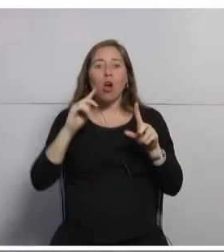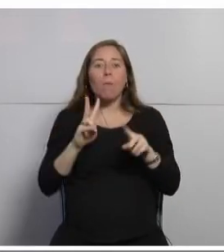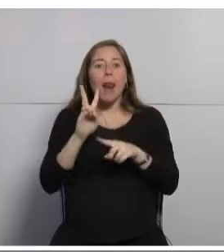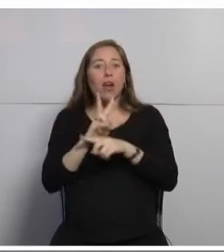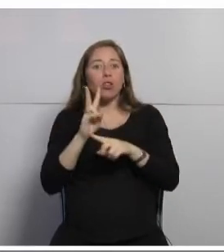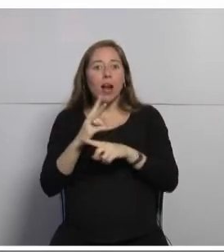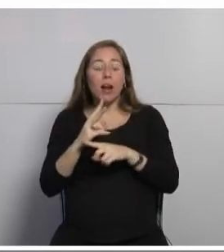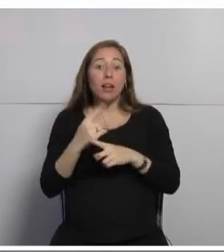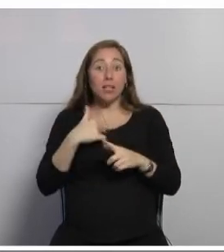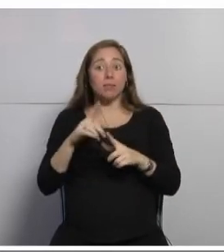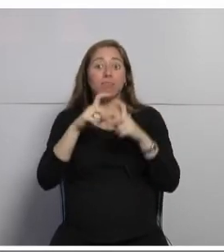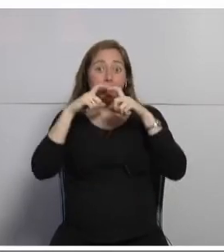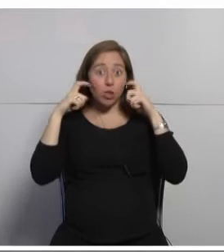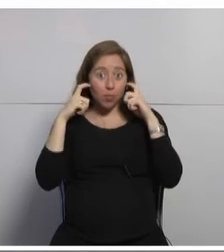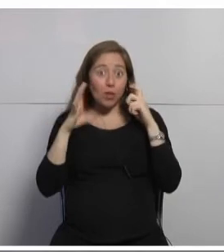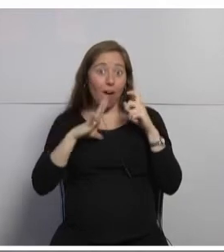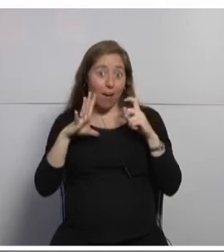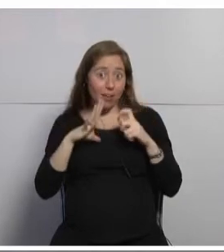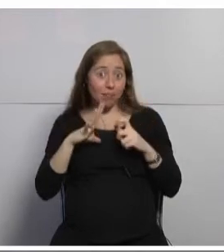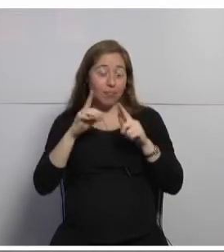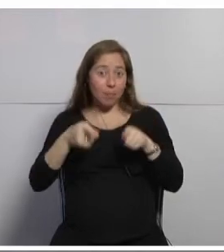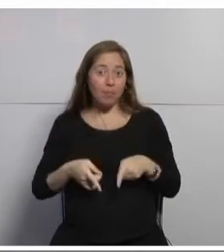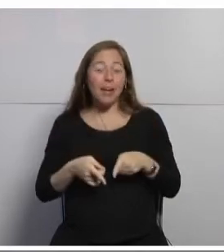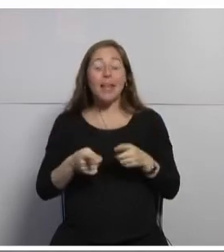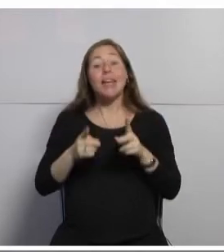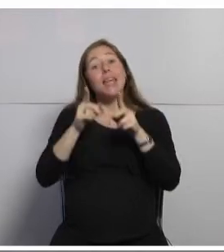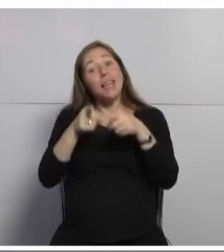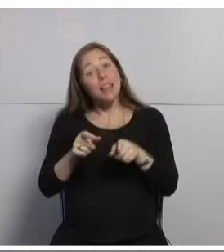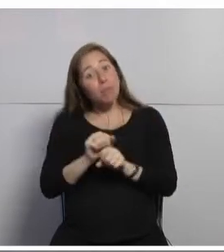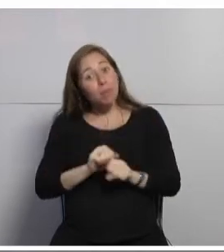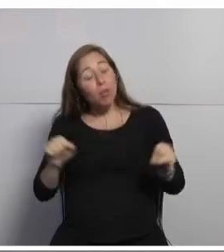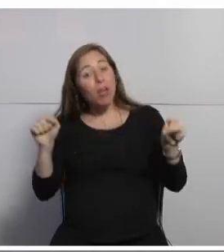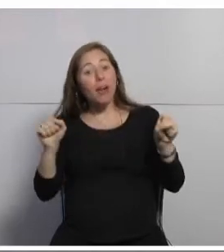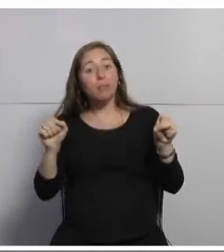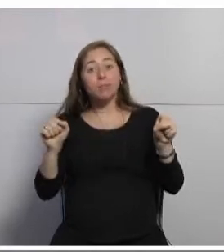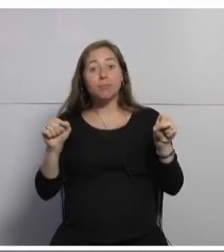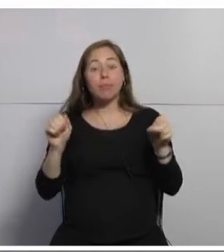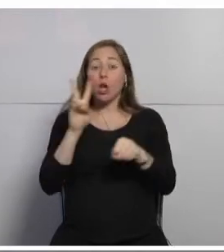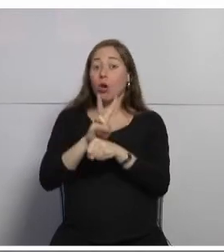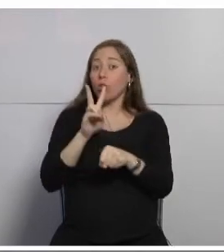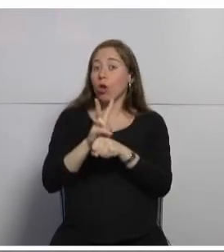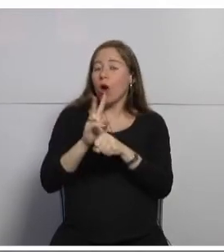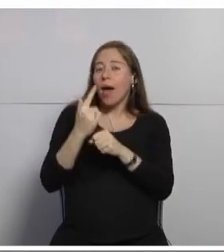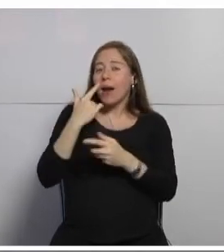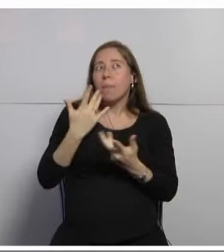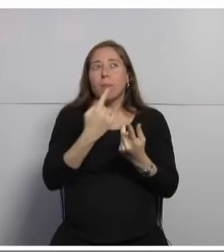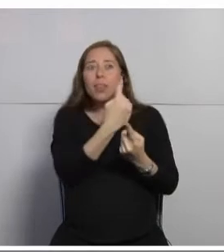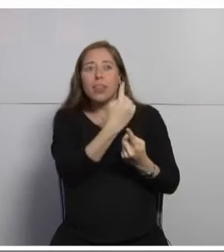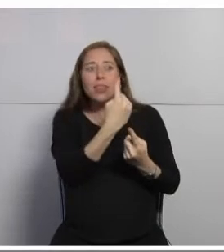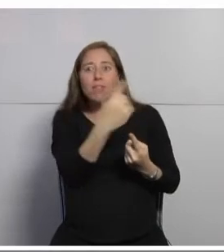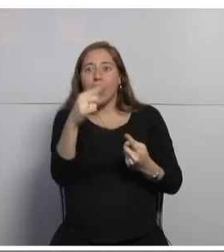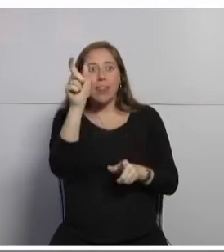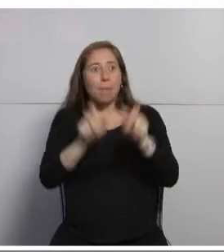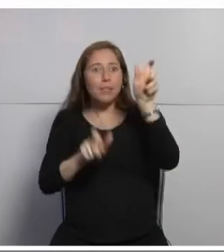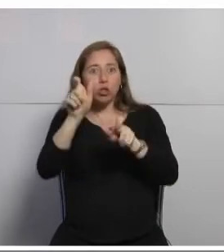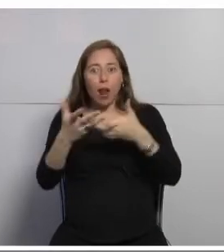de las mascarillas y poder hacer un tracking de cada colaborador dentro